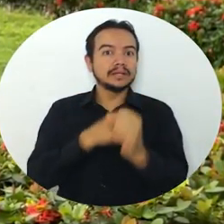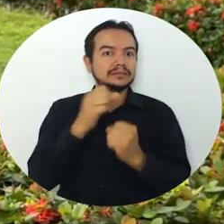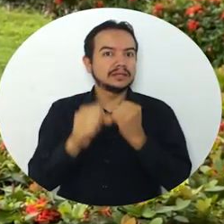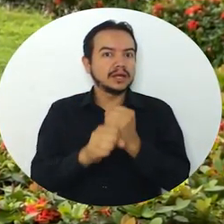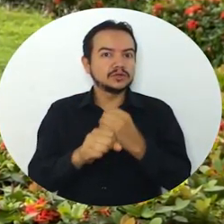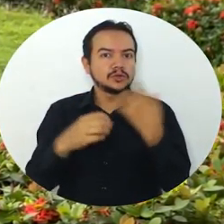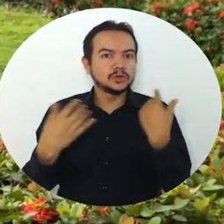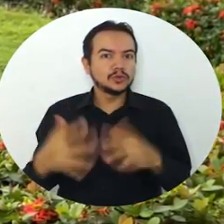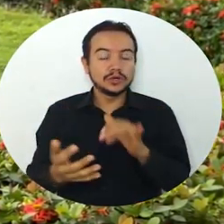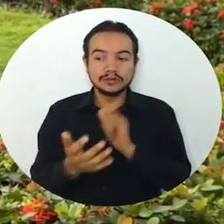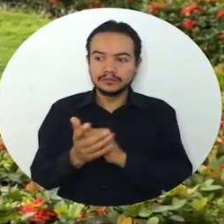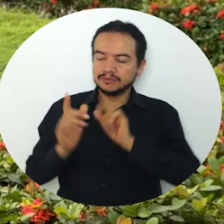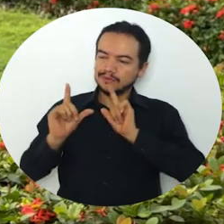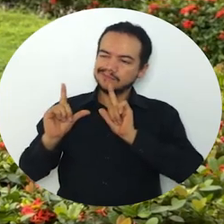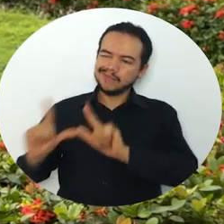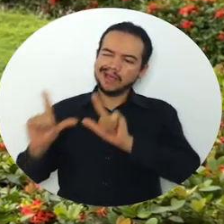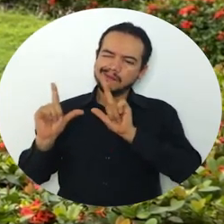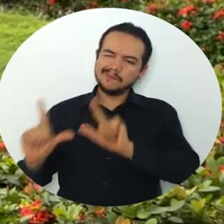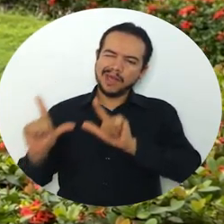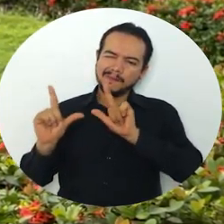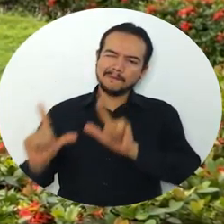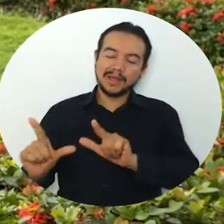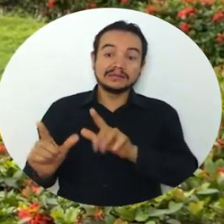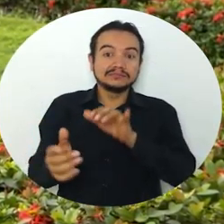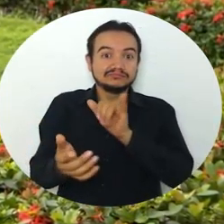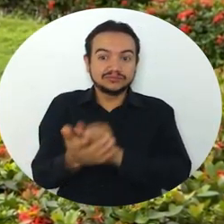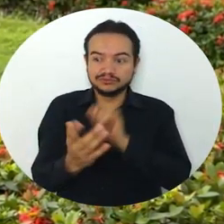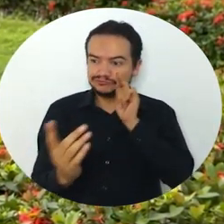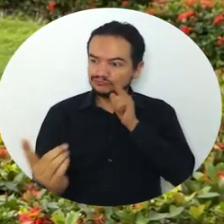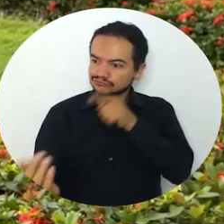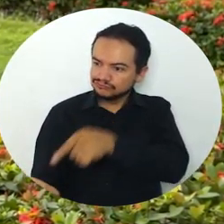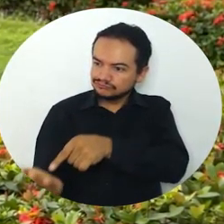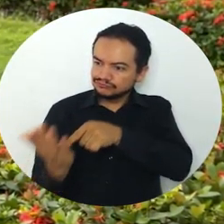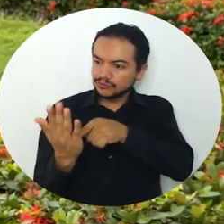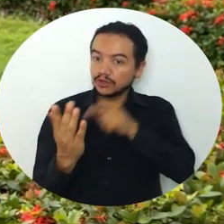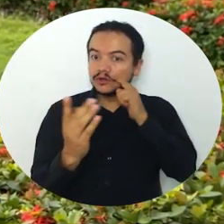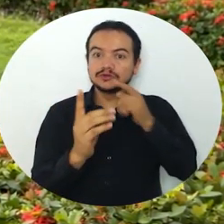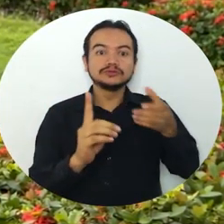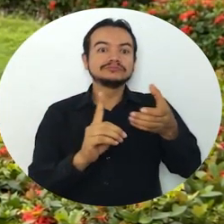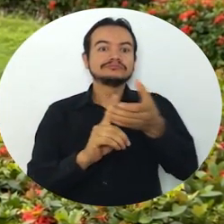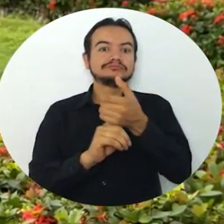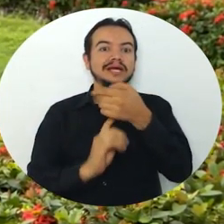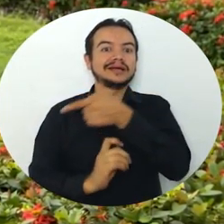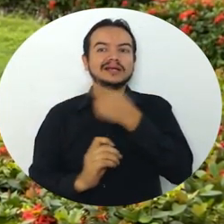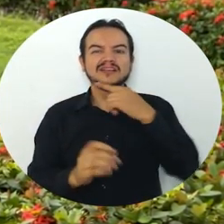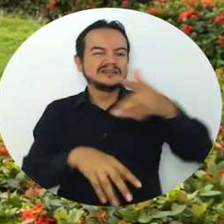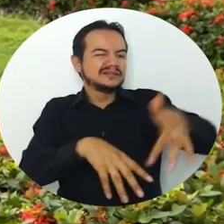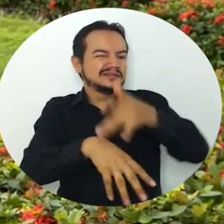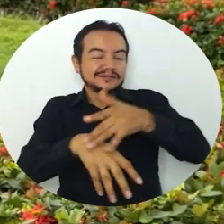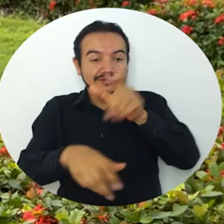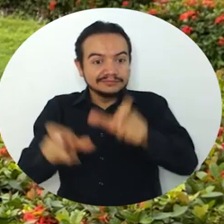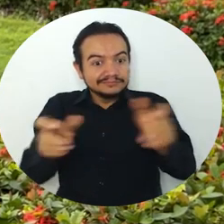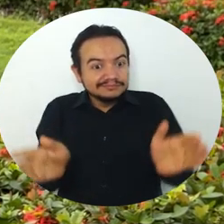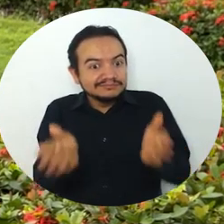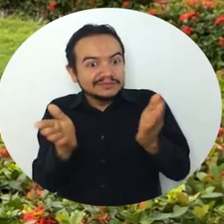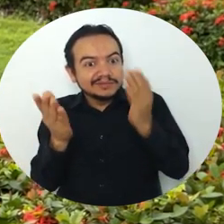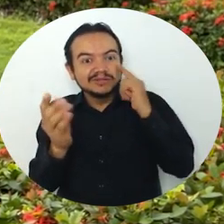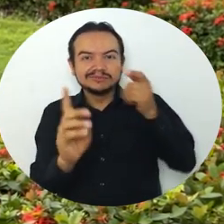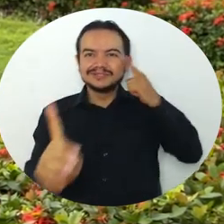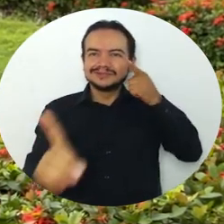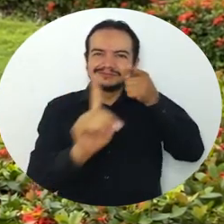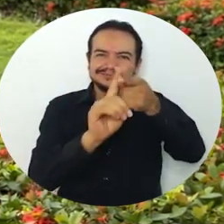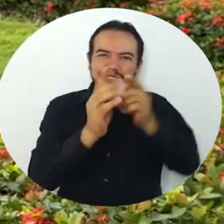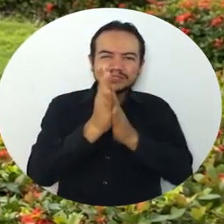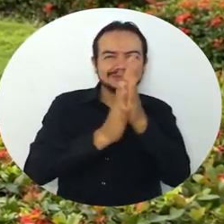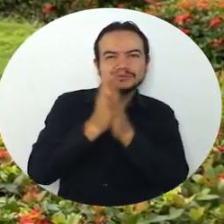años de siembra, como vi que es el objetivo del programa, impulsar a los jóvenes a cumplir